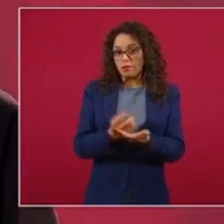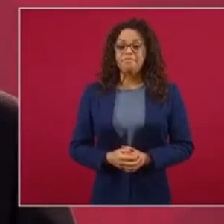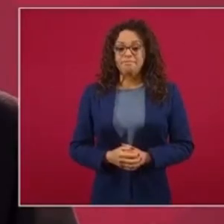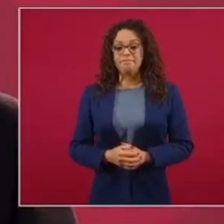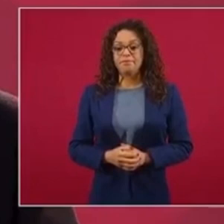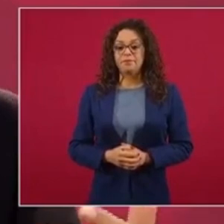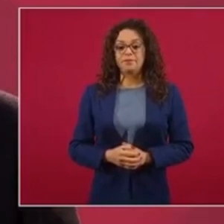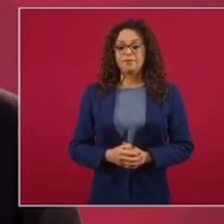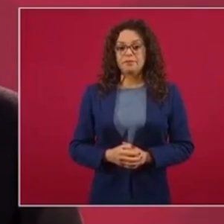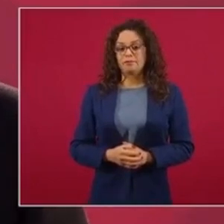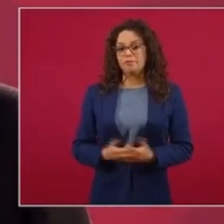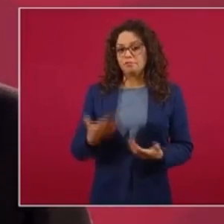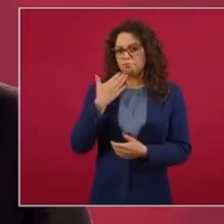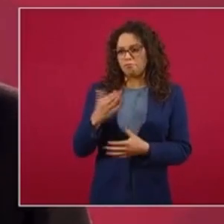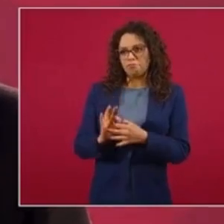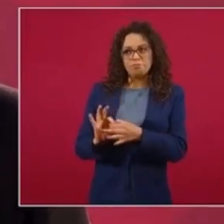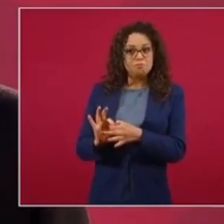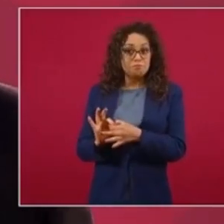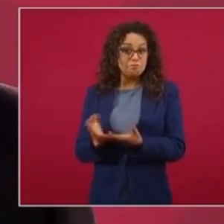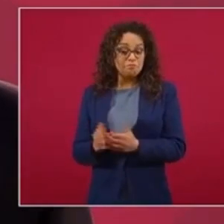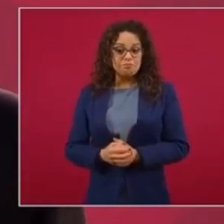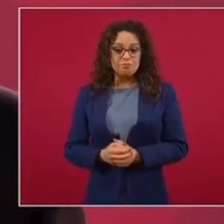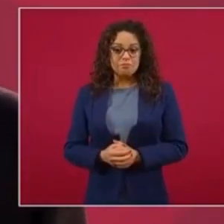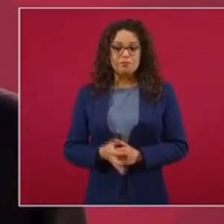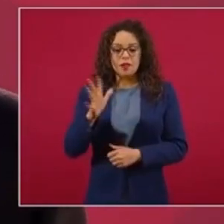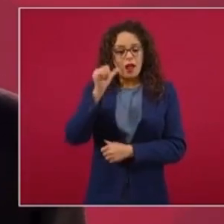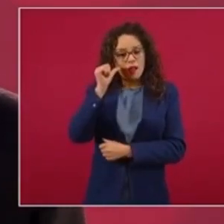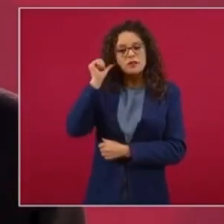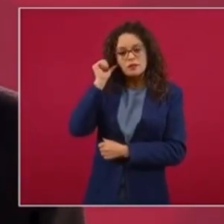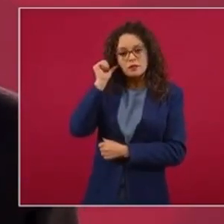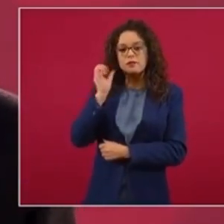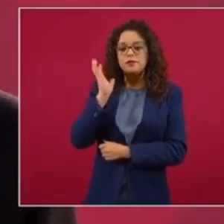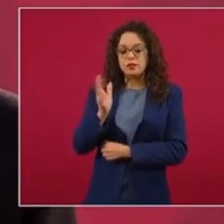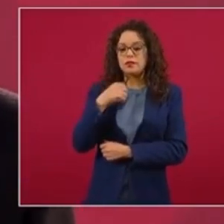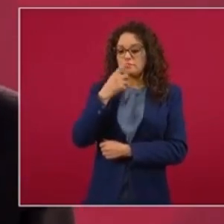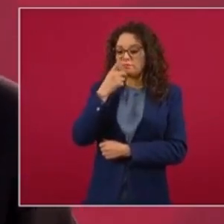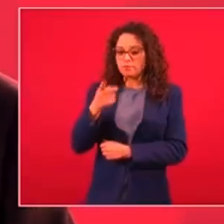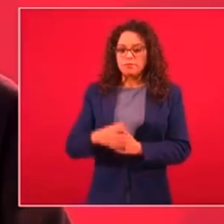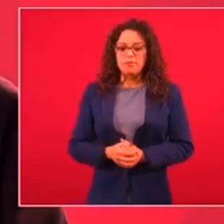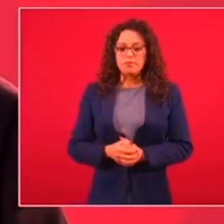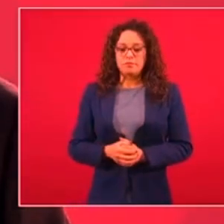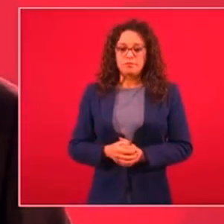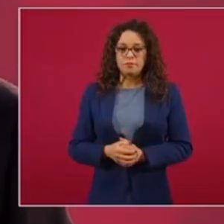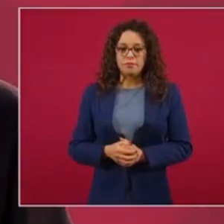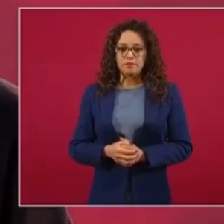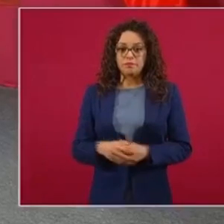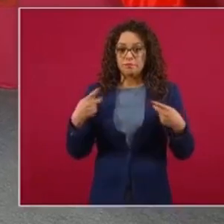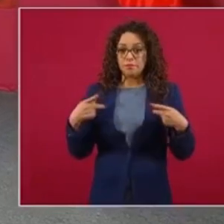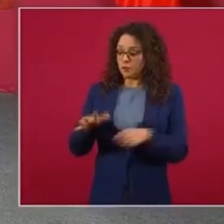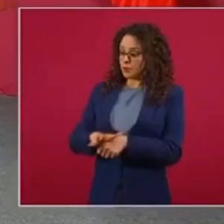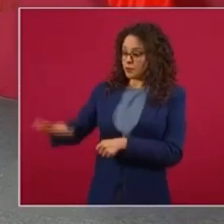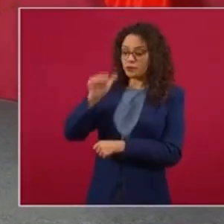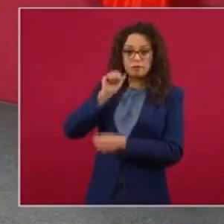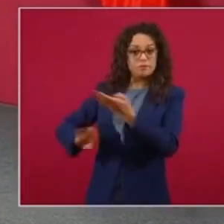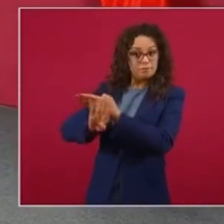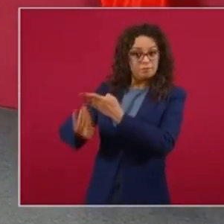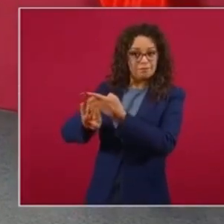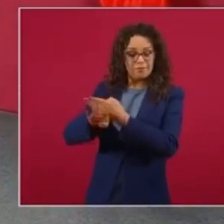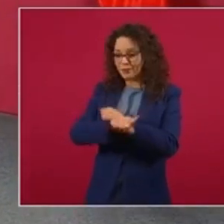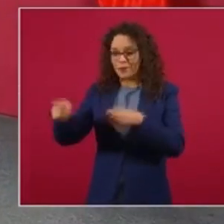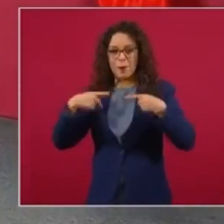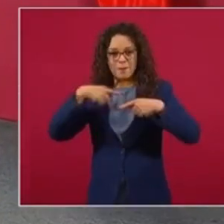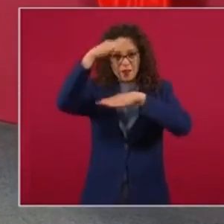Son muy afines. Y ya lo hablé ayer, nuestros adversarios, los conservadores,